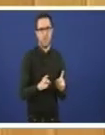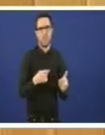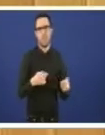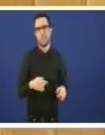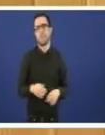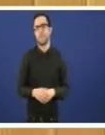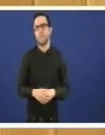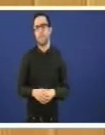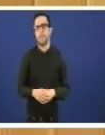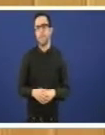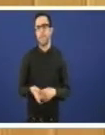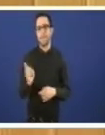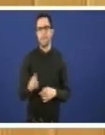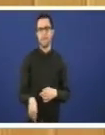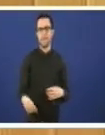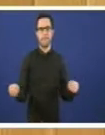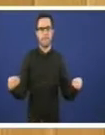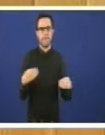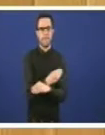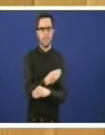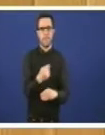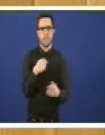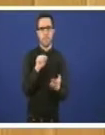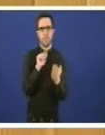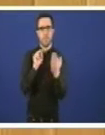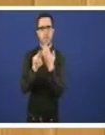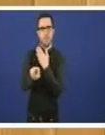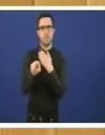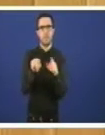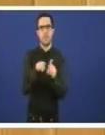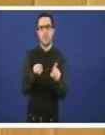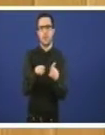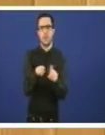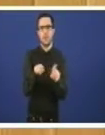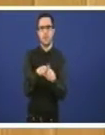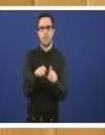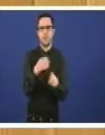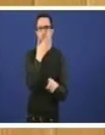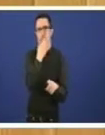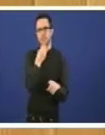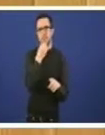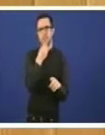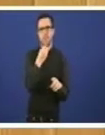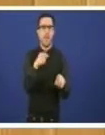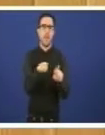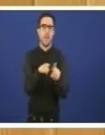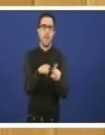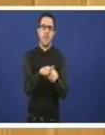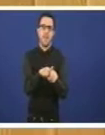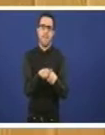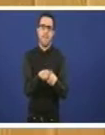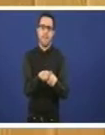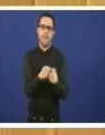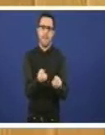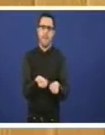visión idílica que nos intentou trasladar o Partido Popular deste tipo de instalacións o informe